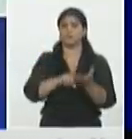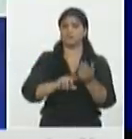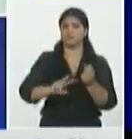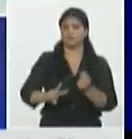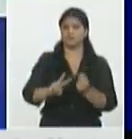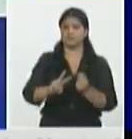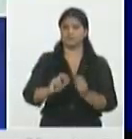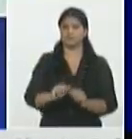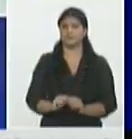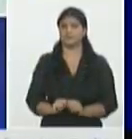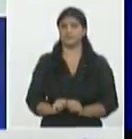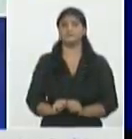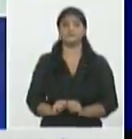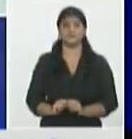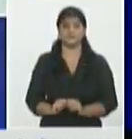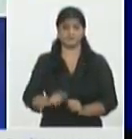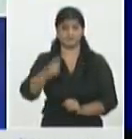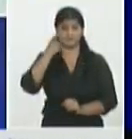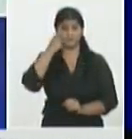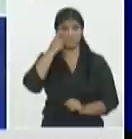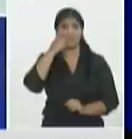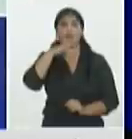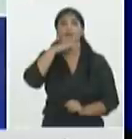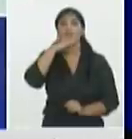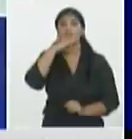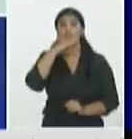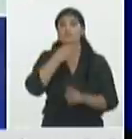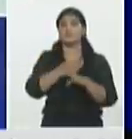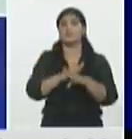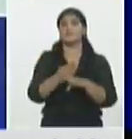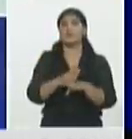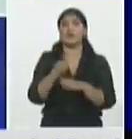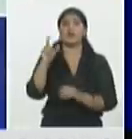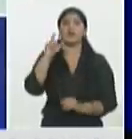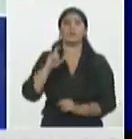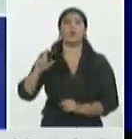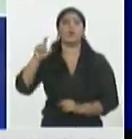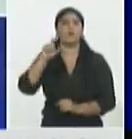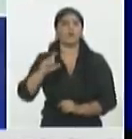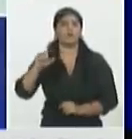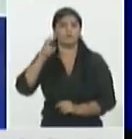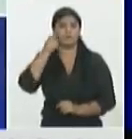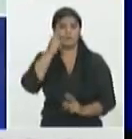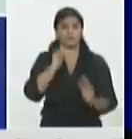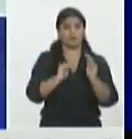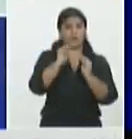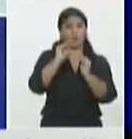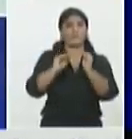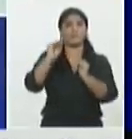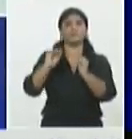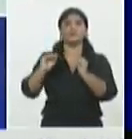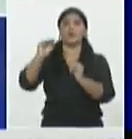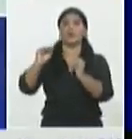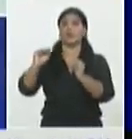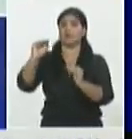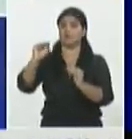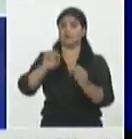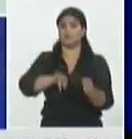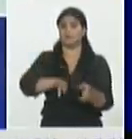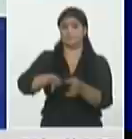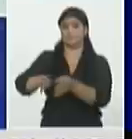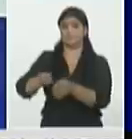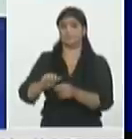fíjense Camagüey como se ha ido incrementando en los últimos días después le sigue